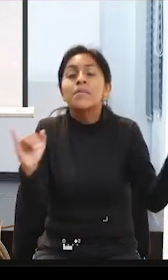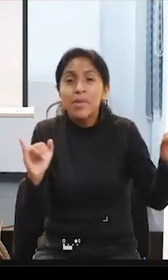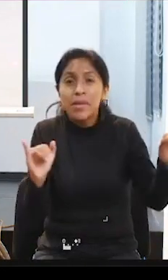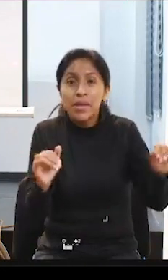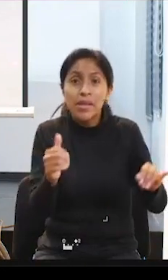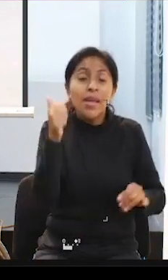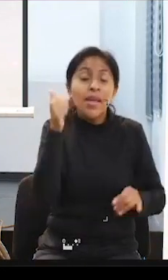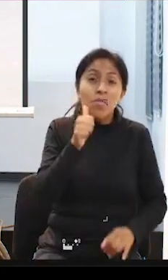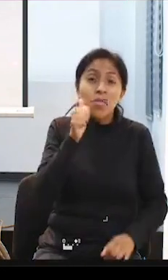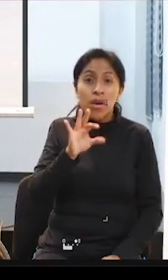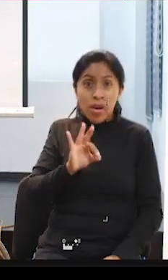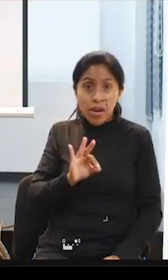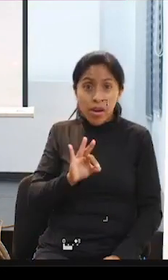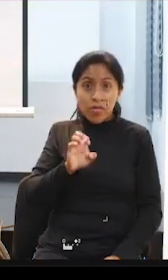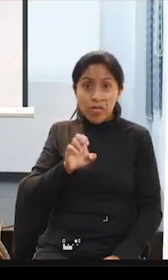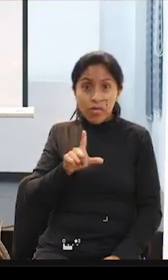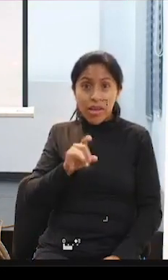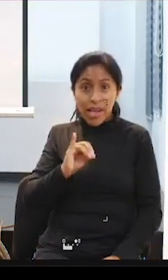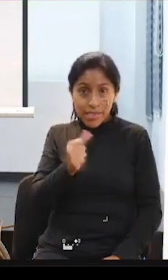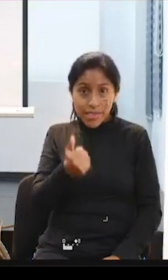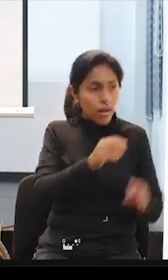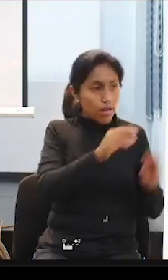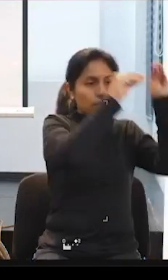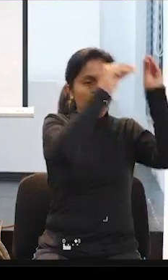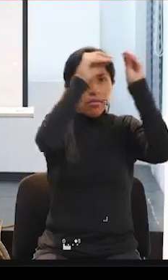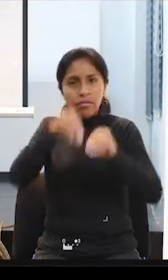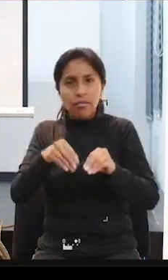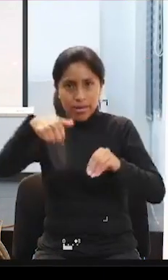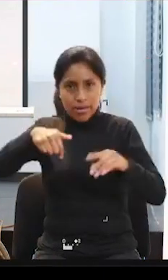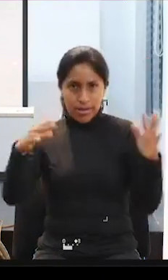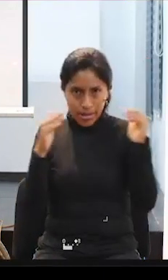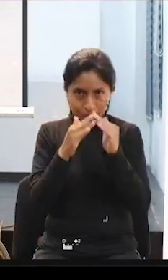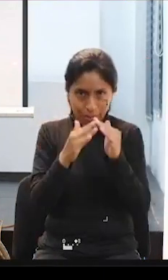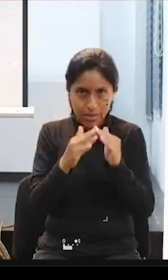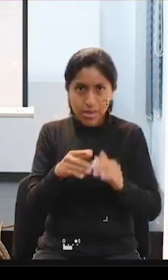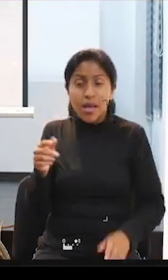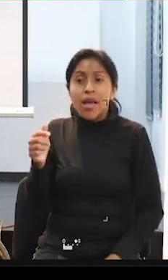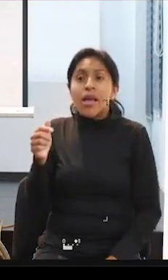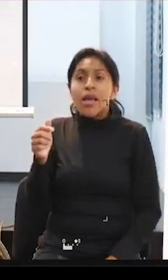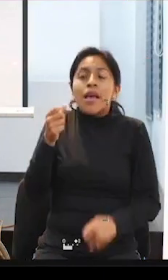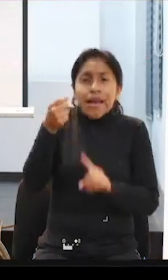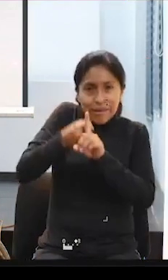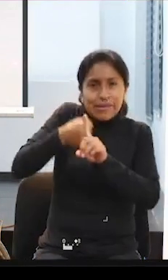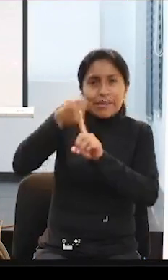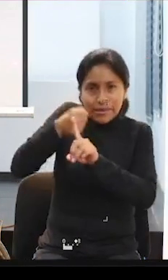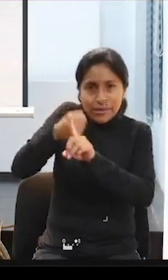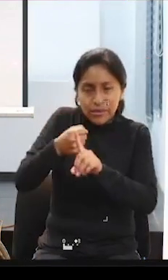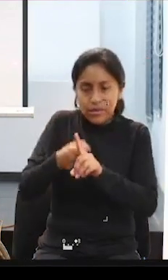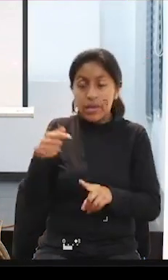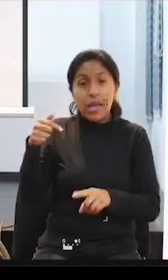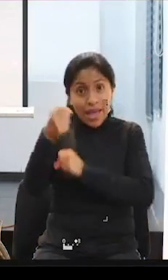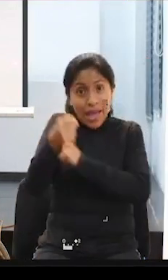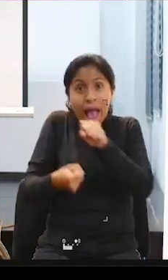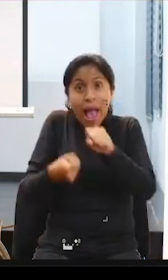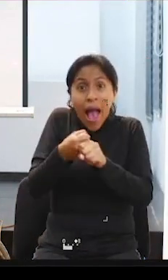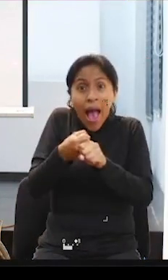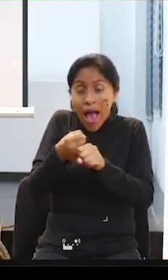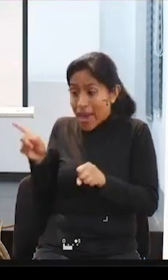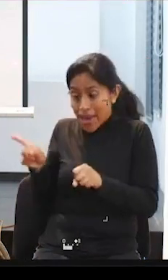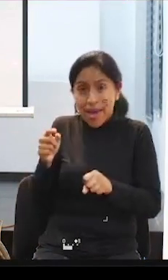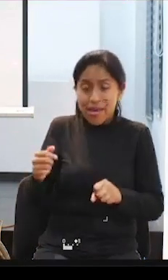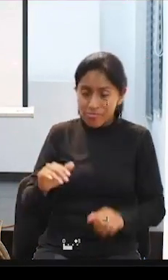lugar su residencia. Ella adquirió una discapacidad a los 27 años, tuvo un accidente de tránsito